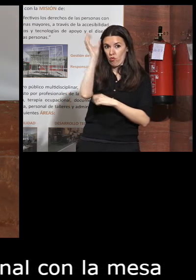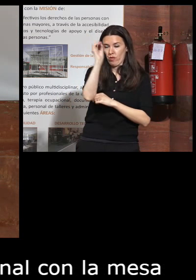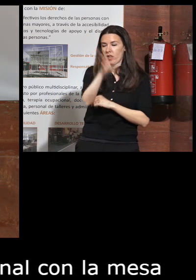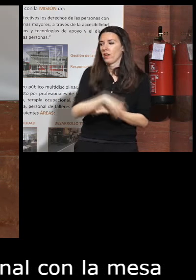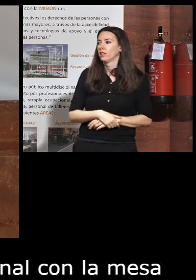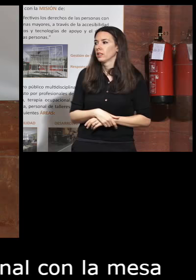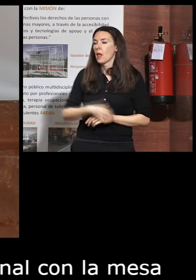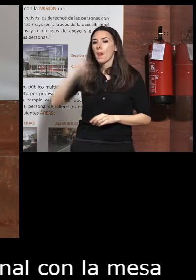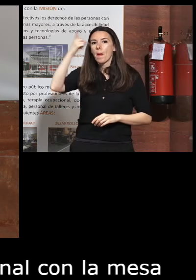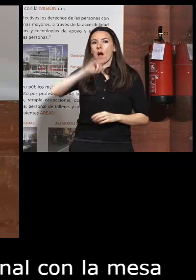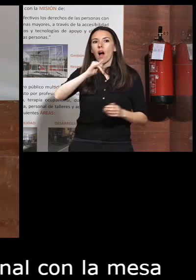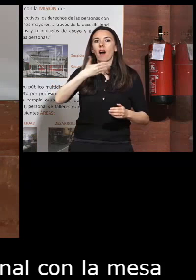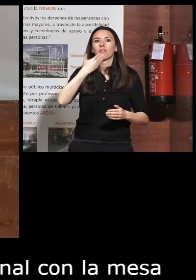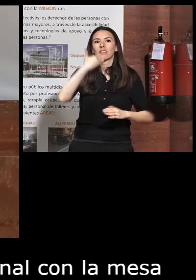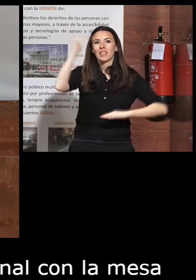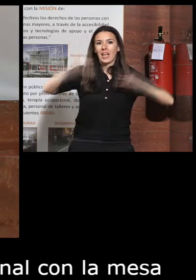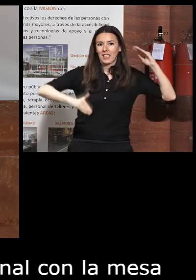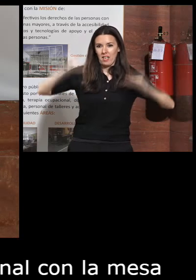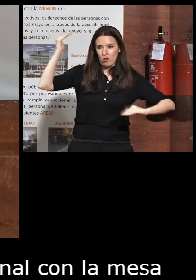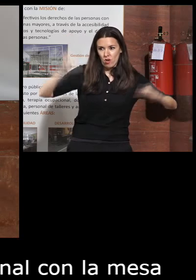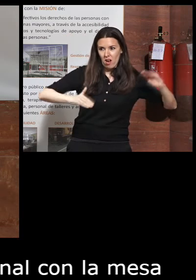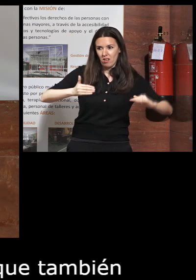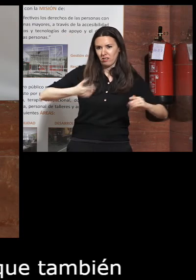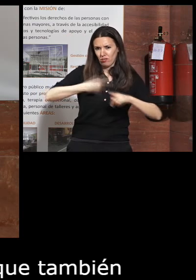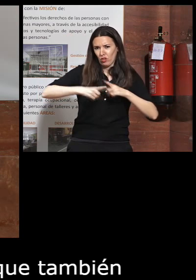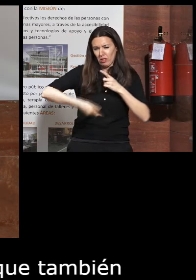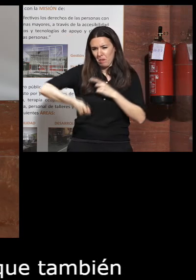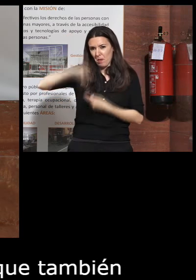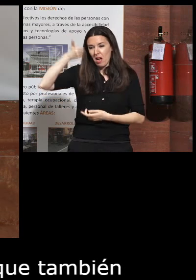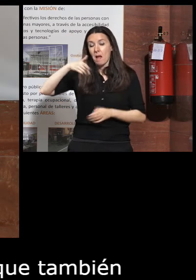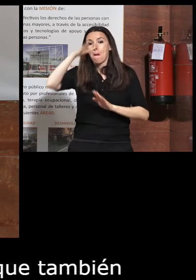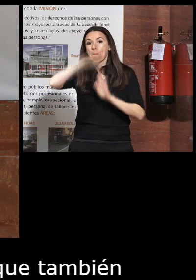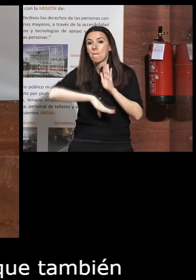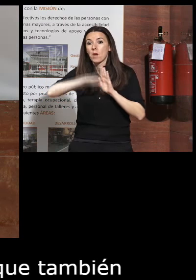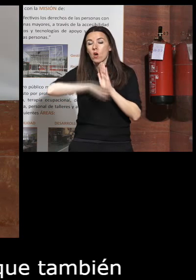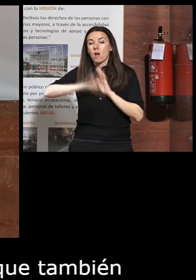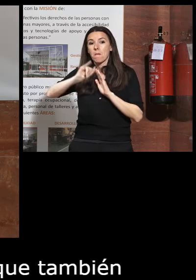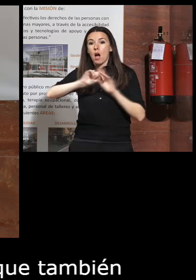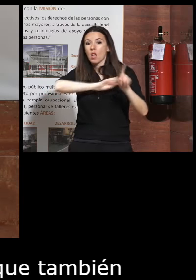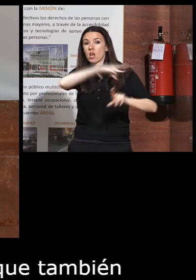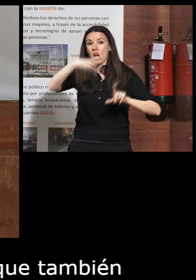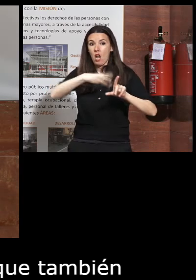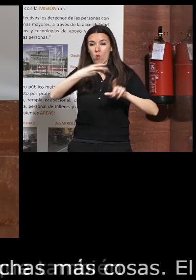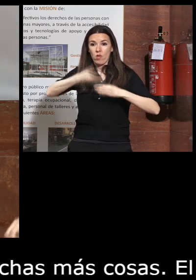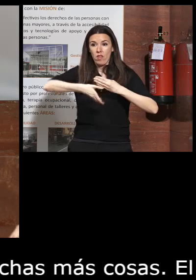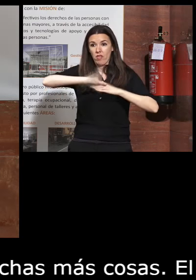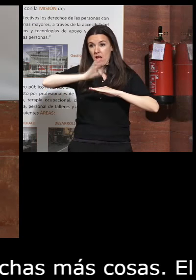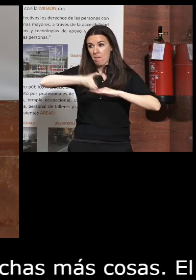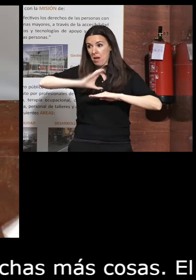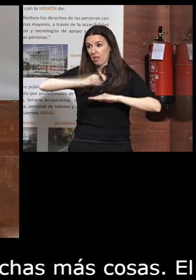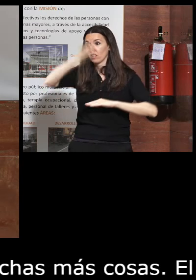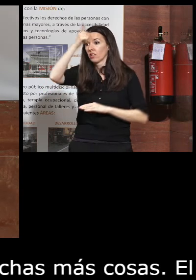tendremos transgeneracionalidad y muchas más cosas el programa lo tenéis en la web del CIAPAT y también